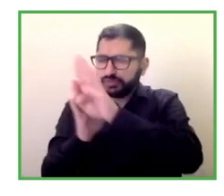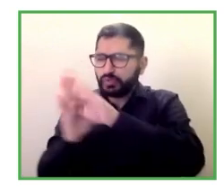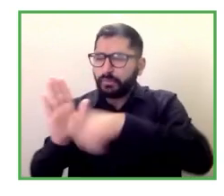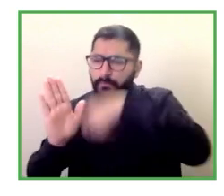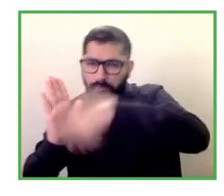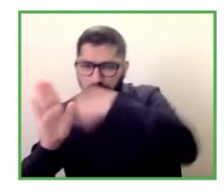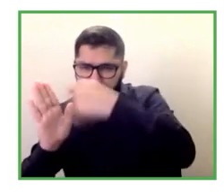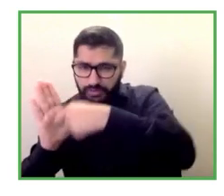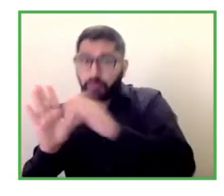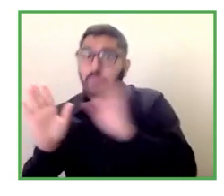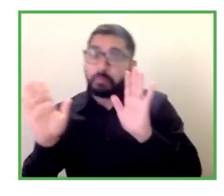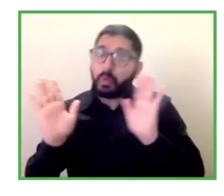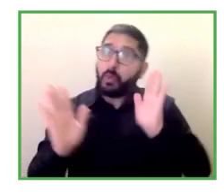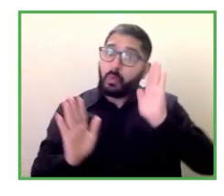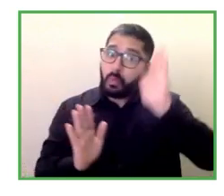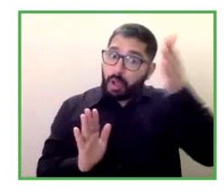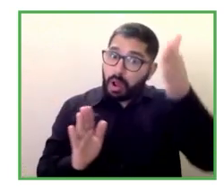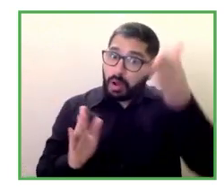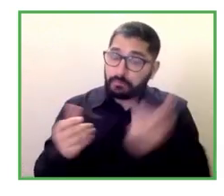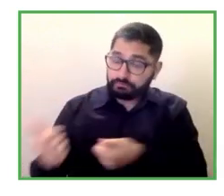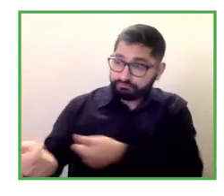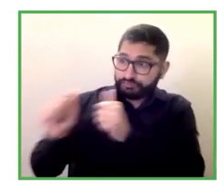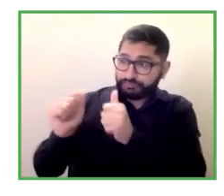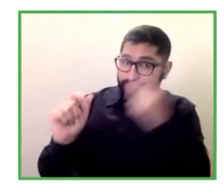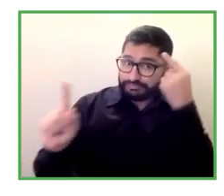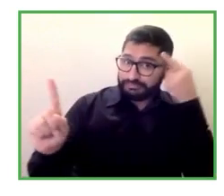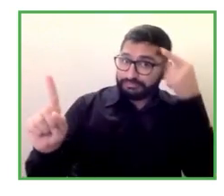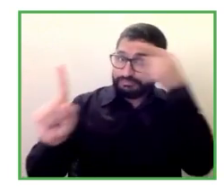nos planteamos fue el reto de